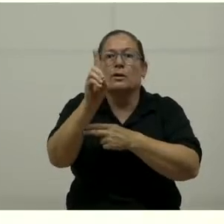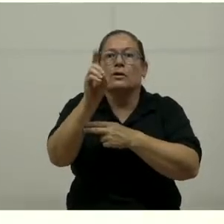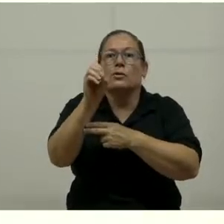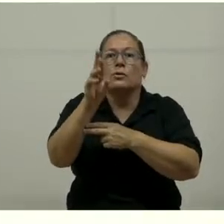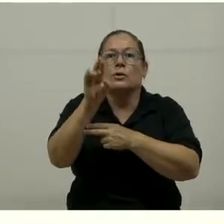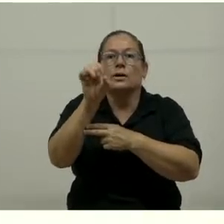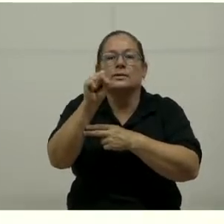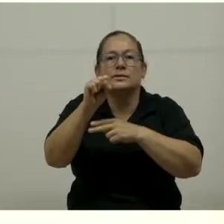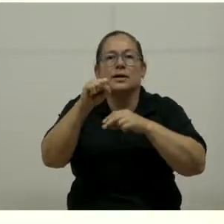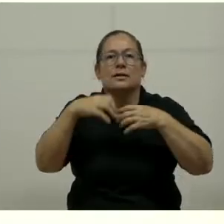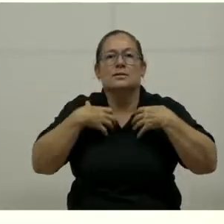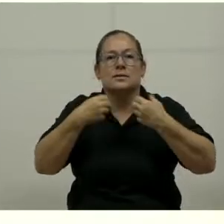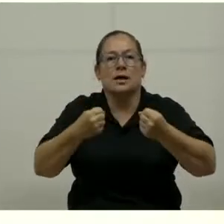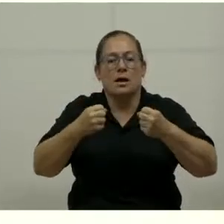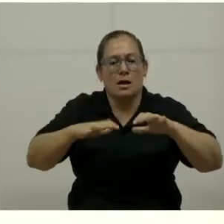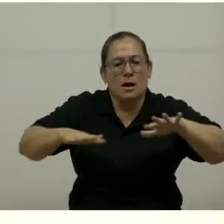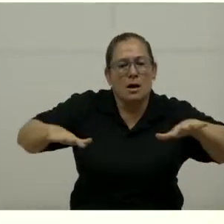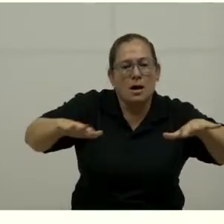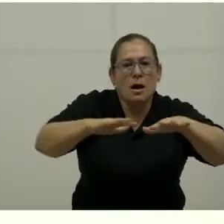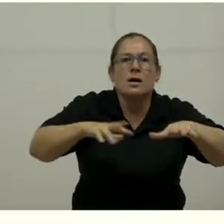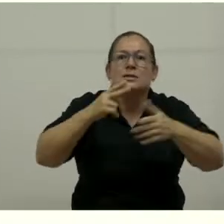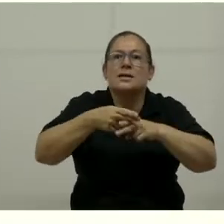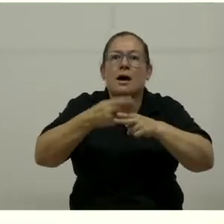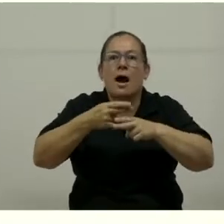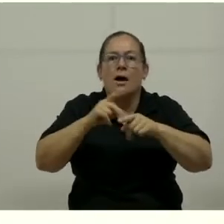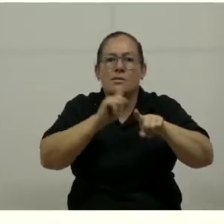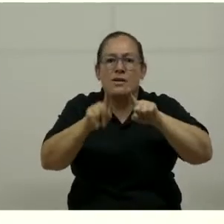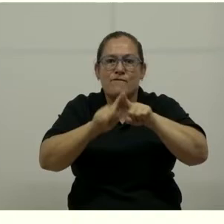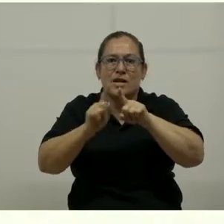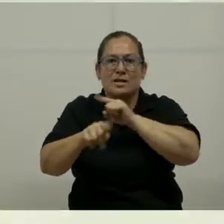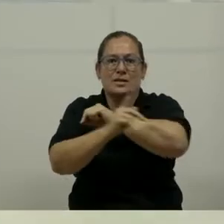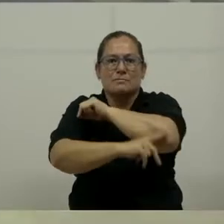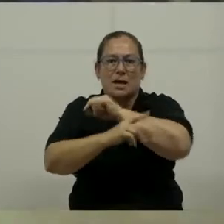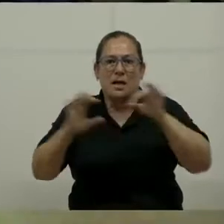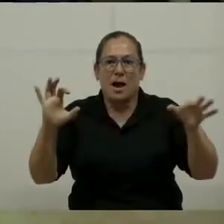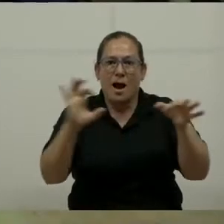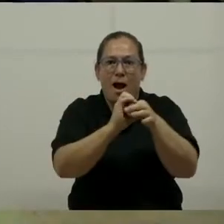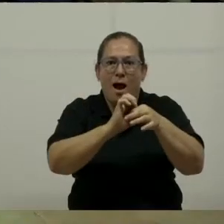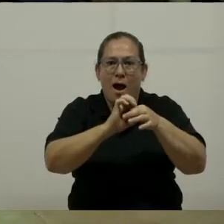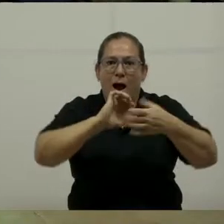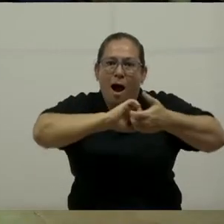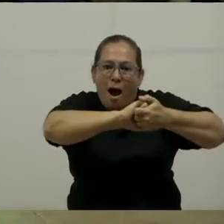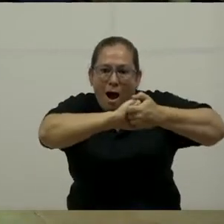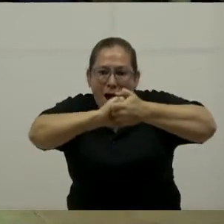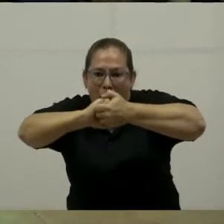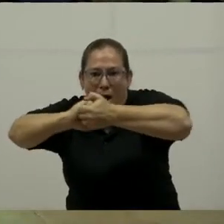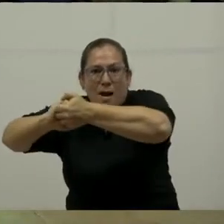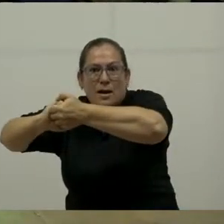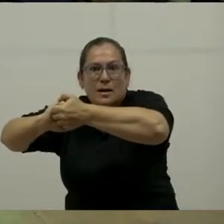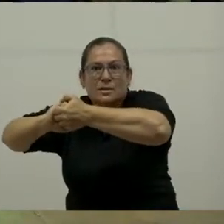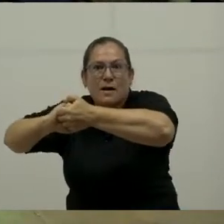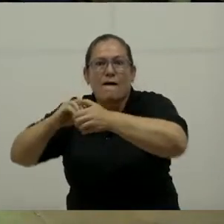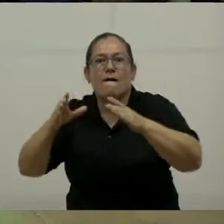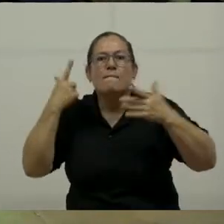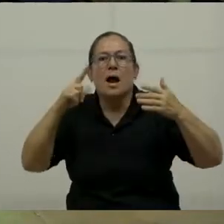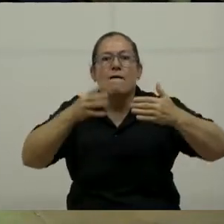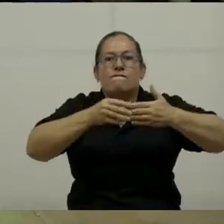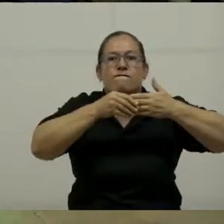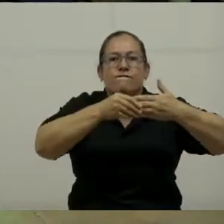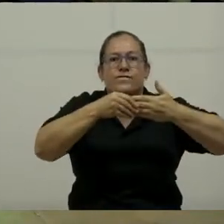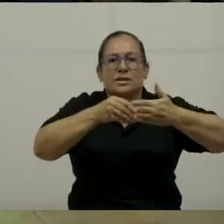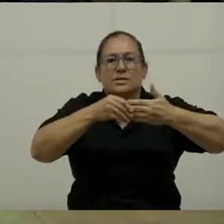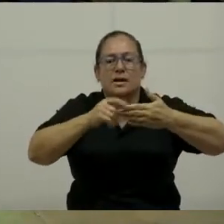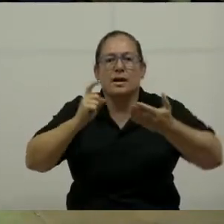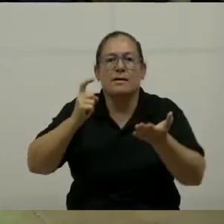significa son alianzas entre los países. Donde podemos homologar y flexibilizar los requisitos. Para que así